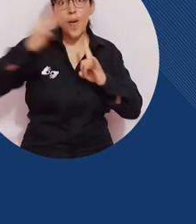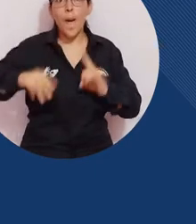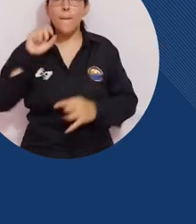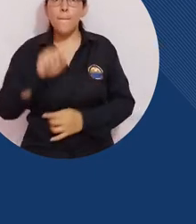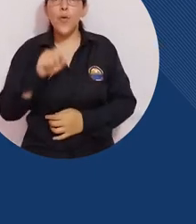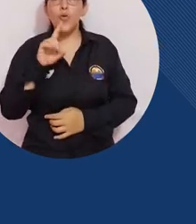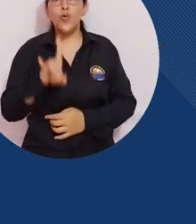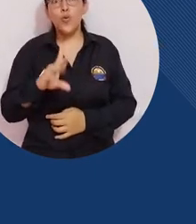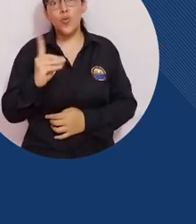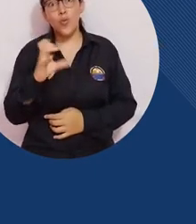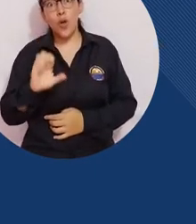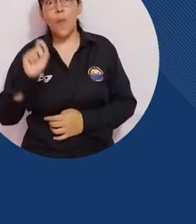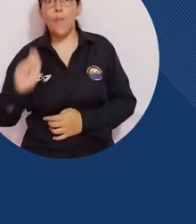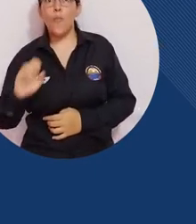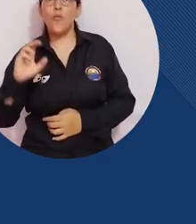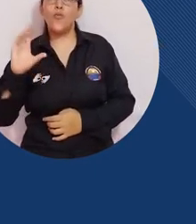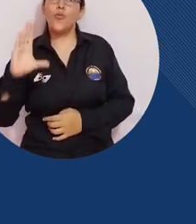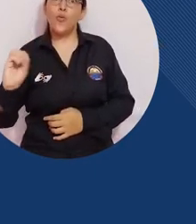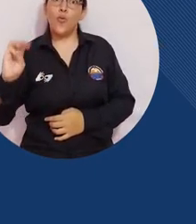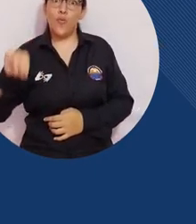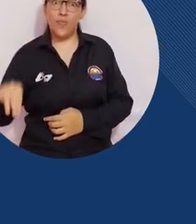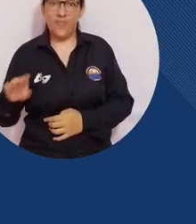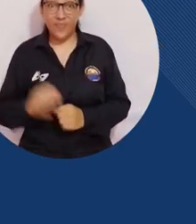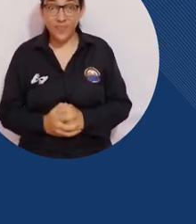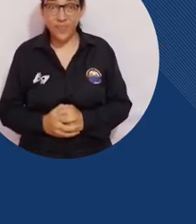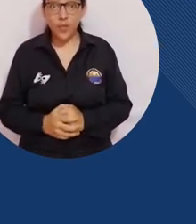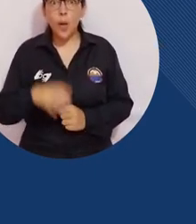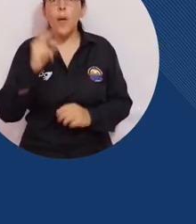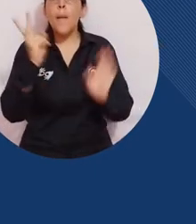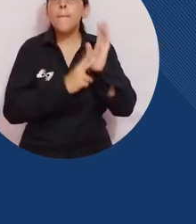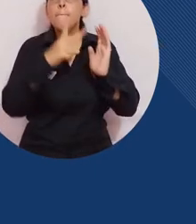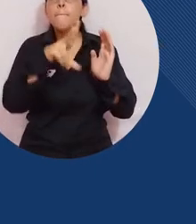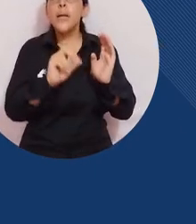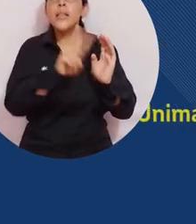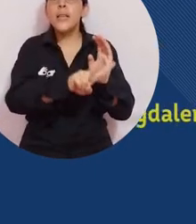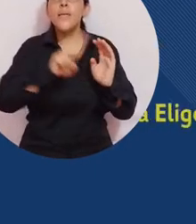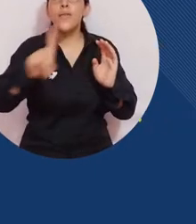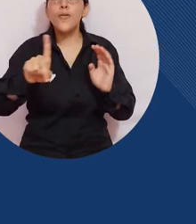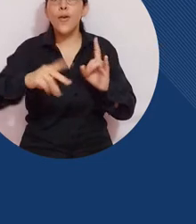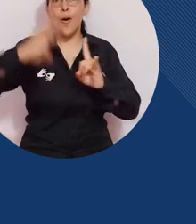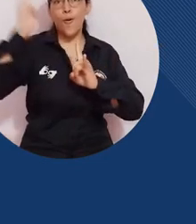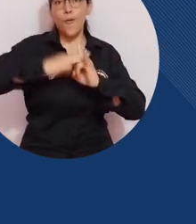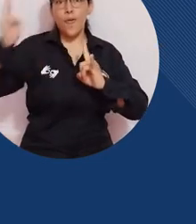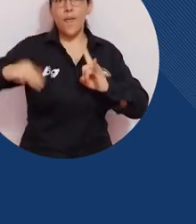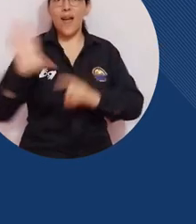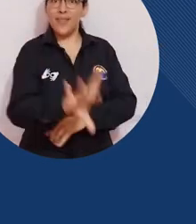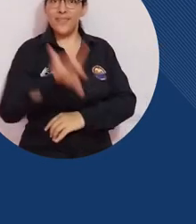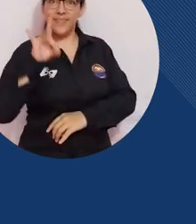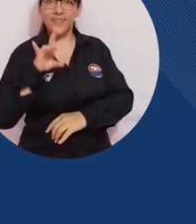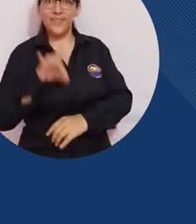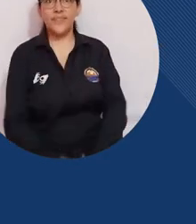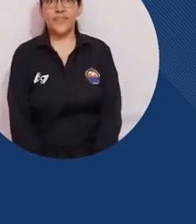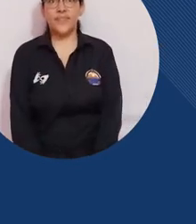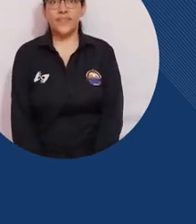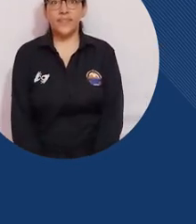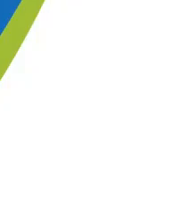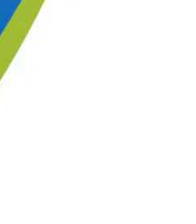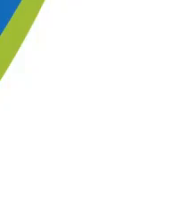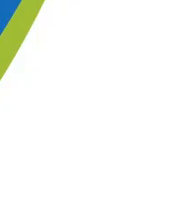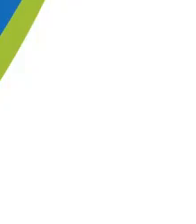eleccionesunimagdalena.udea.edu.co porque en el 2021 Unimagdalena elige